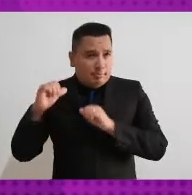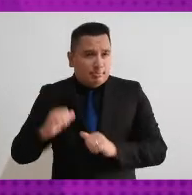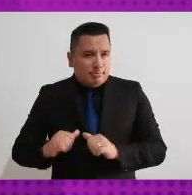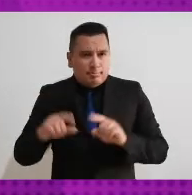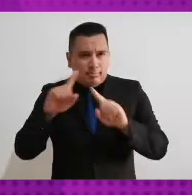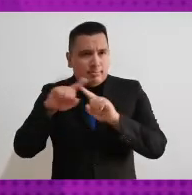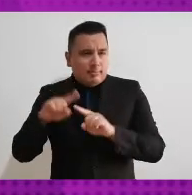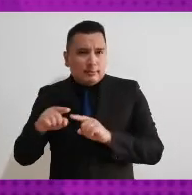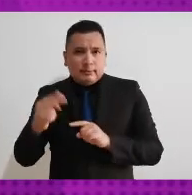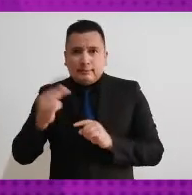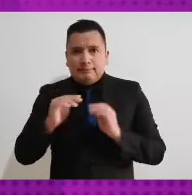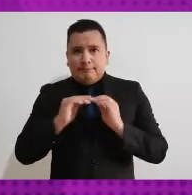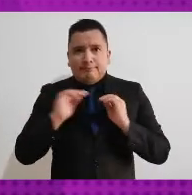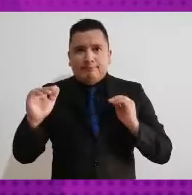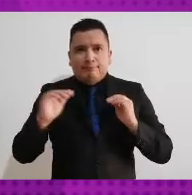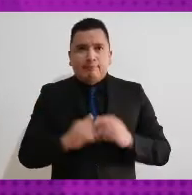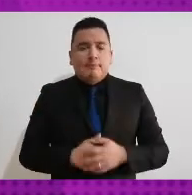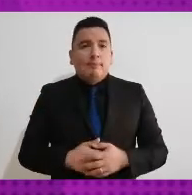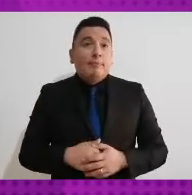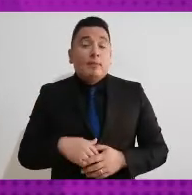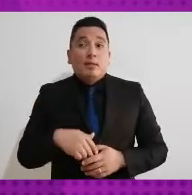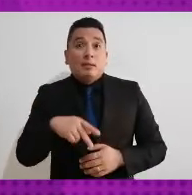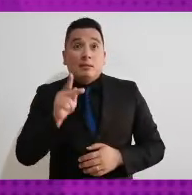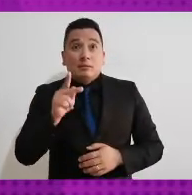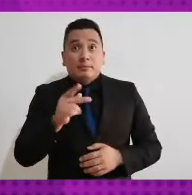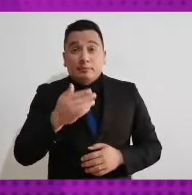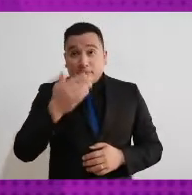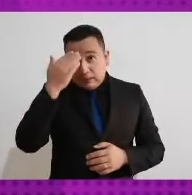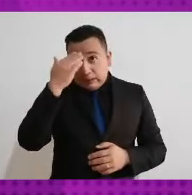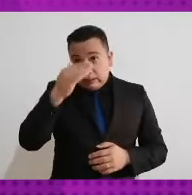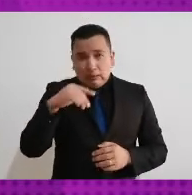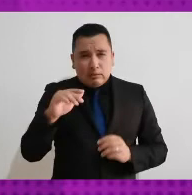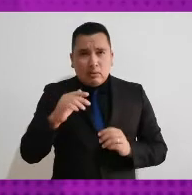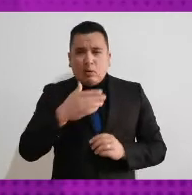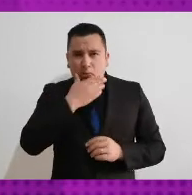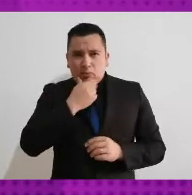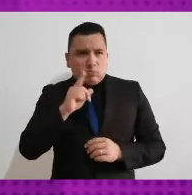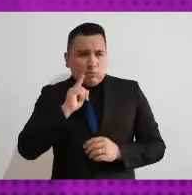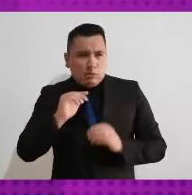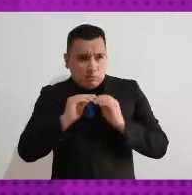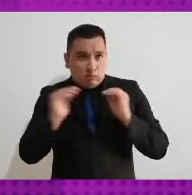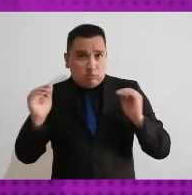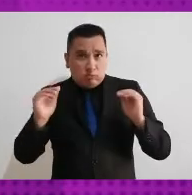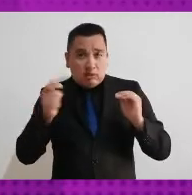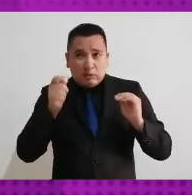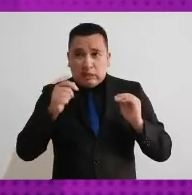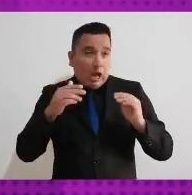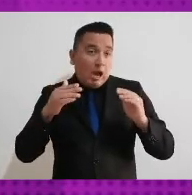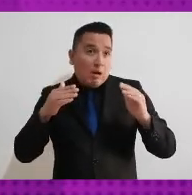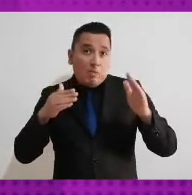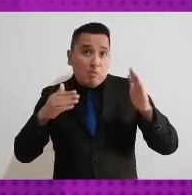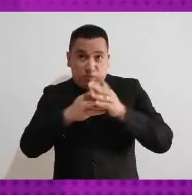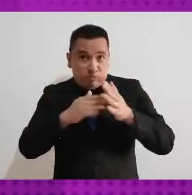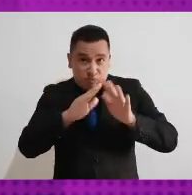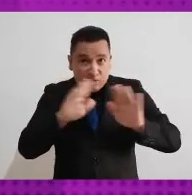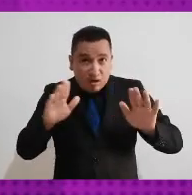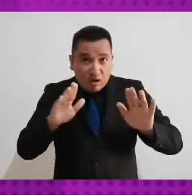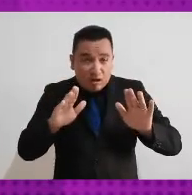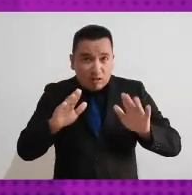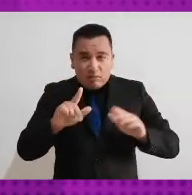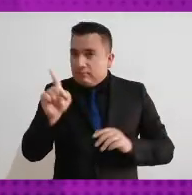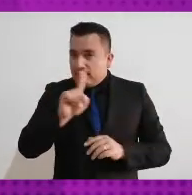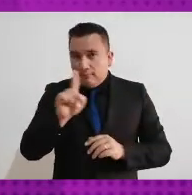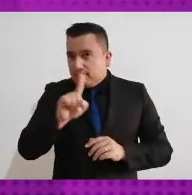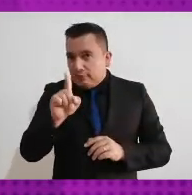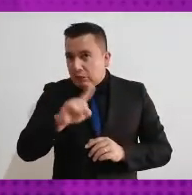público. Ahora, hay que entender también que la paridad es un piso mínimo indispensable. No es un techo, no